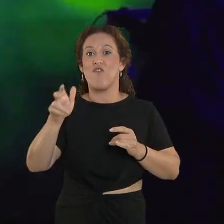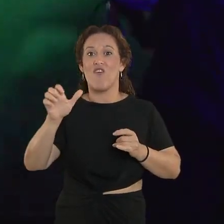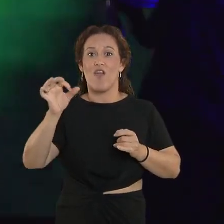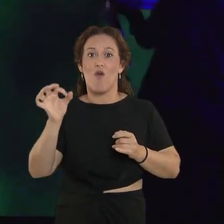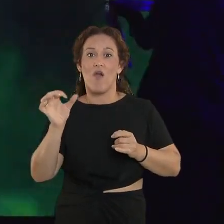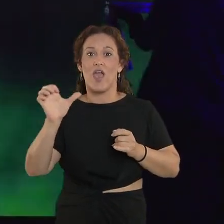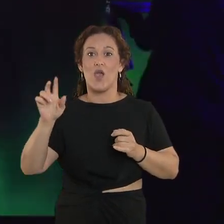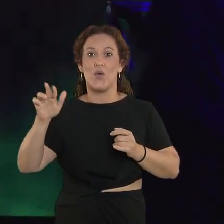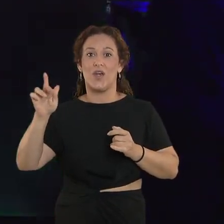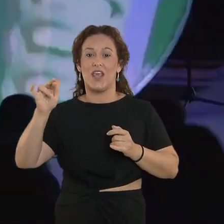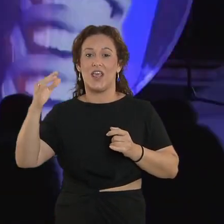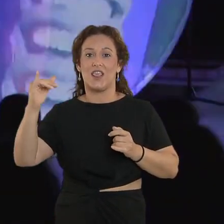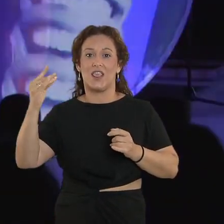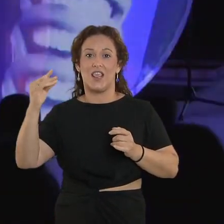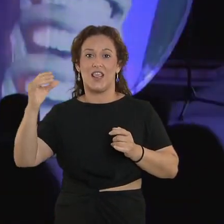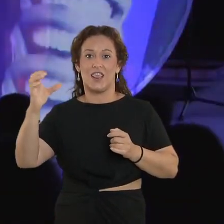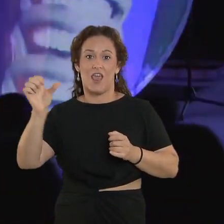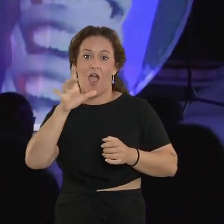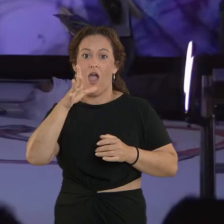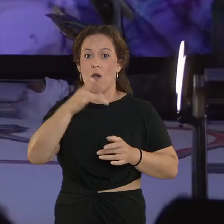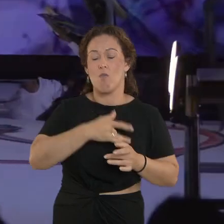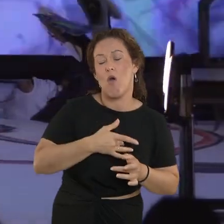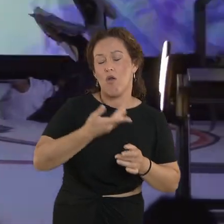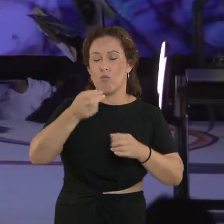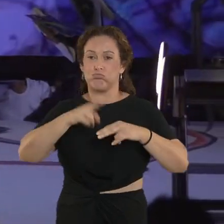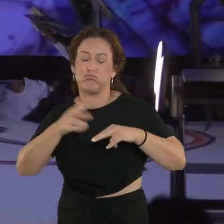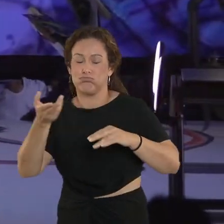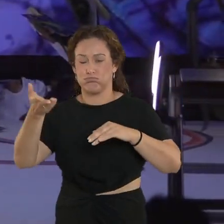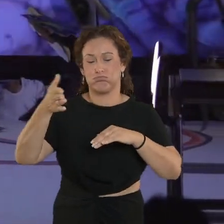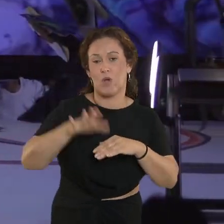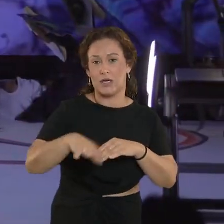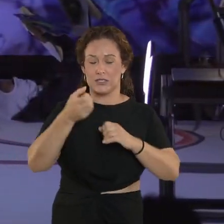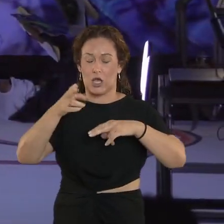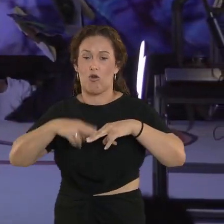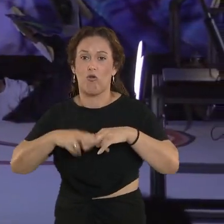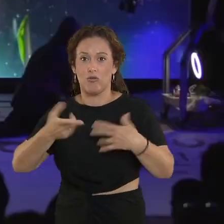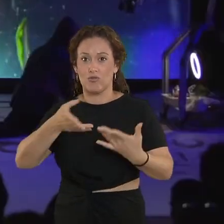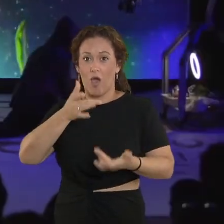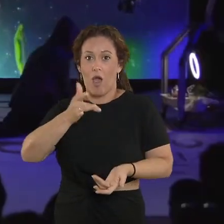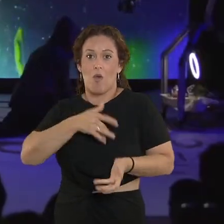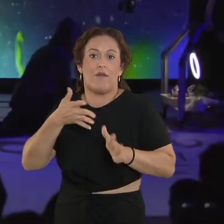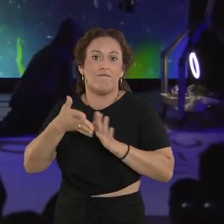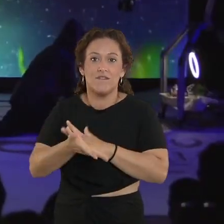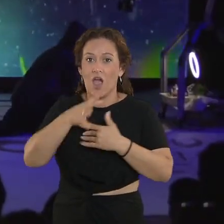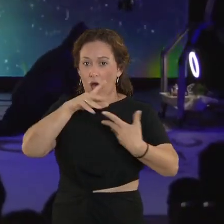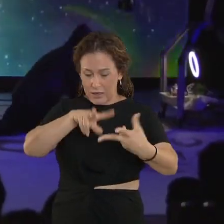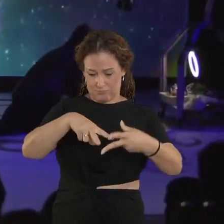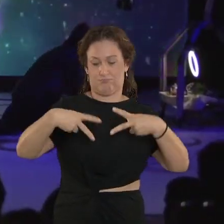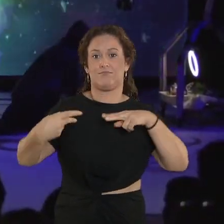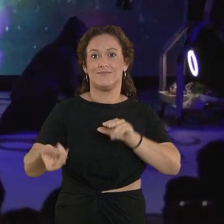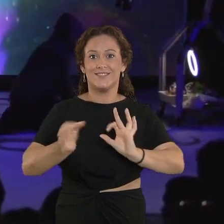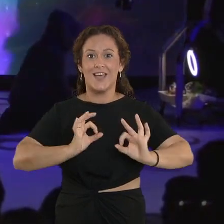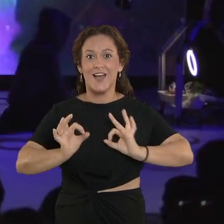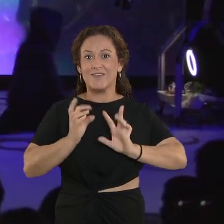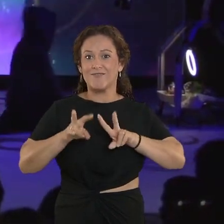Eurídice. Amor, vida, arte, muerte, luto. Su amor infinito será reinterpretado en una nueva